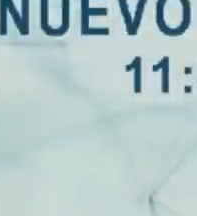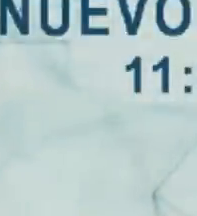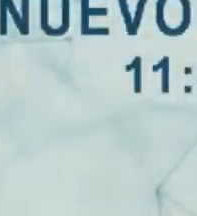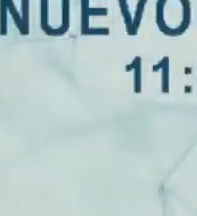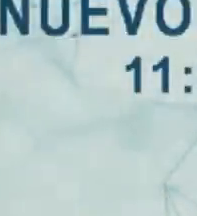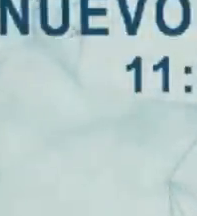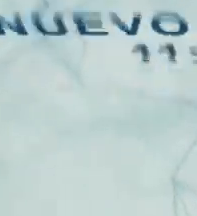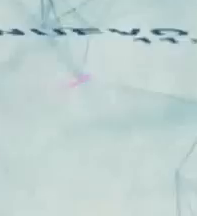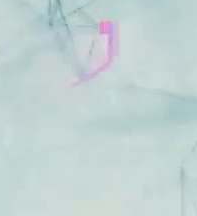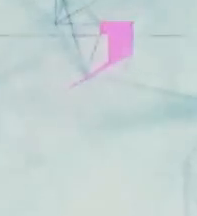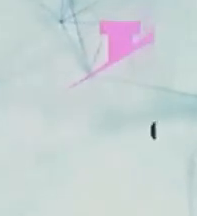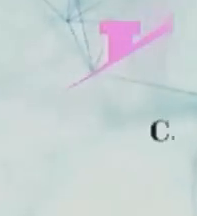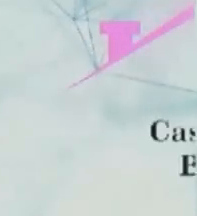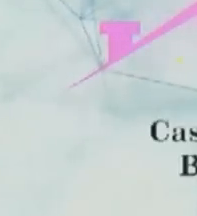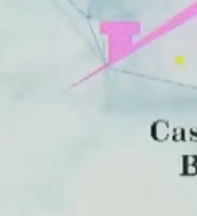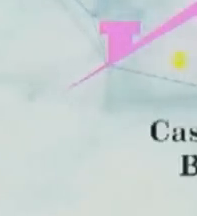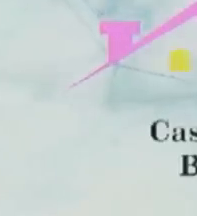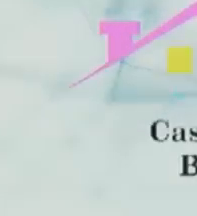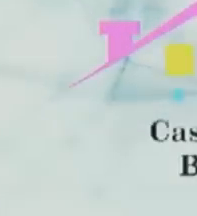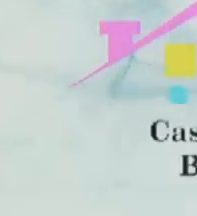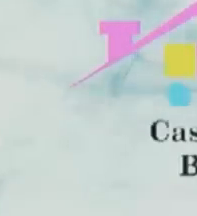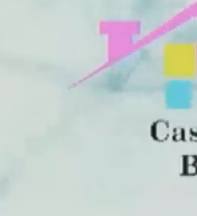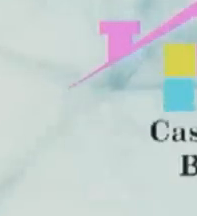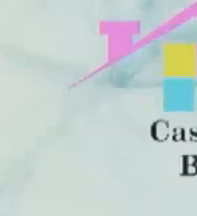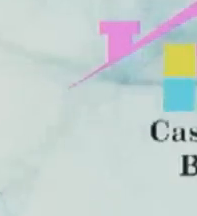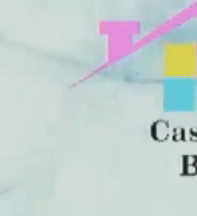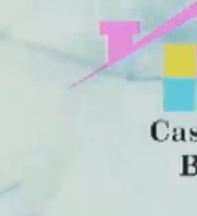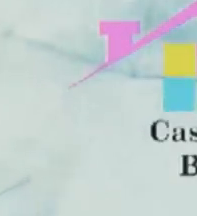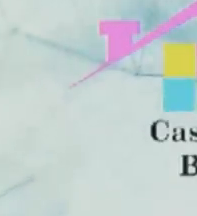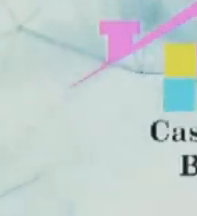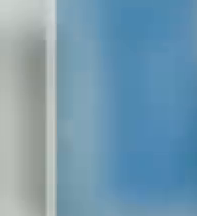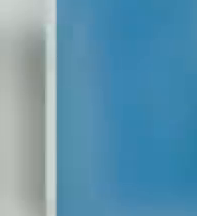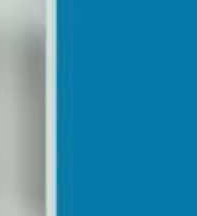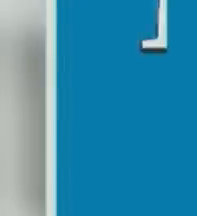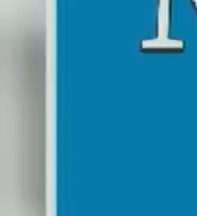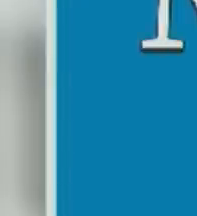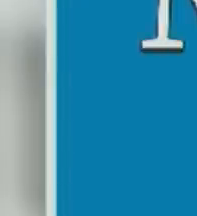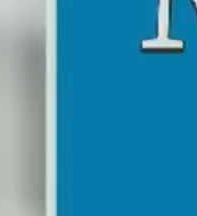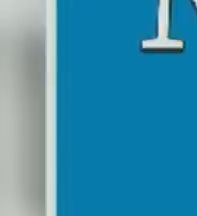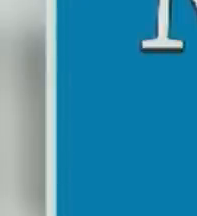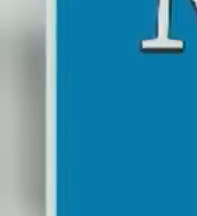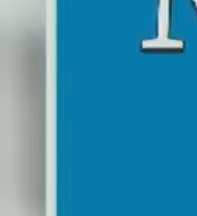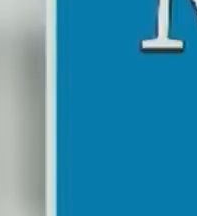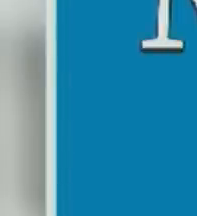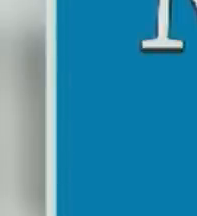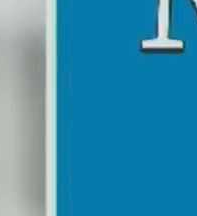después del programa Casa Bella TV. No te lo pierdas, te esperamos. ¡Gracias!